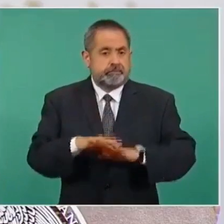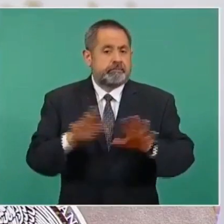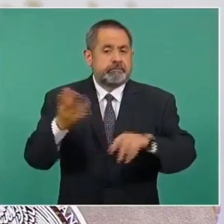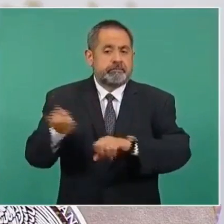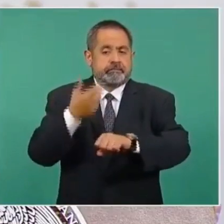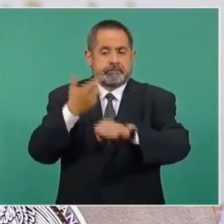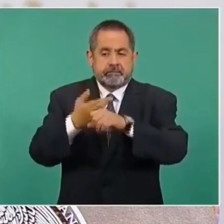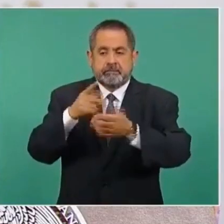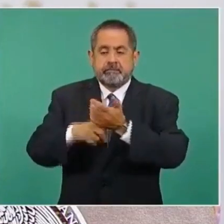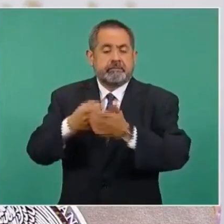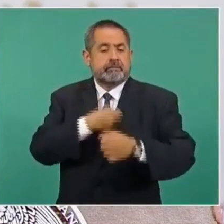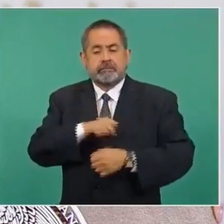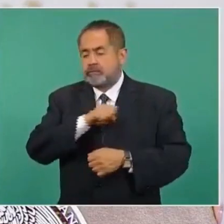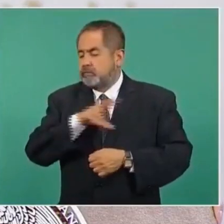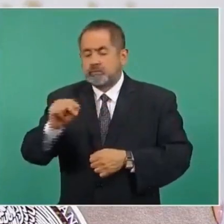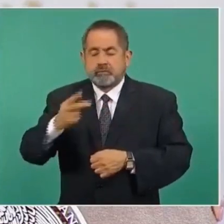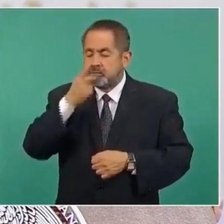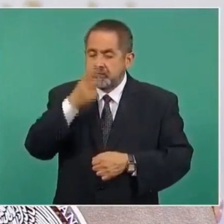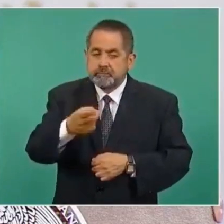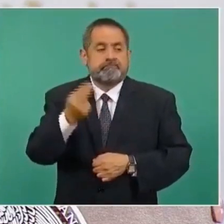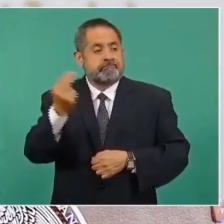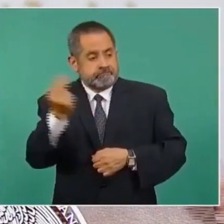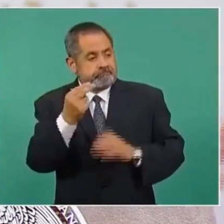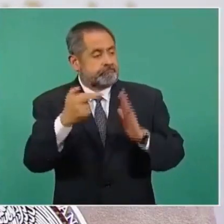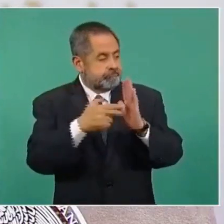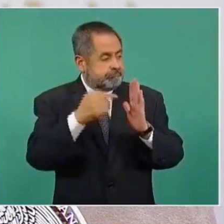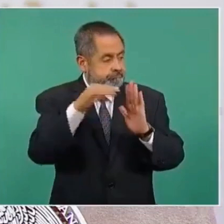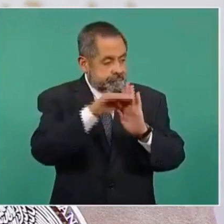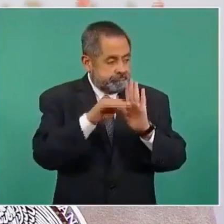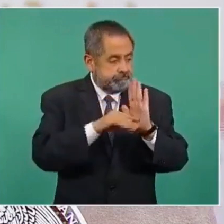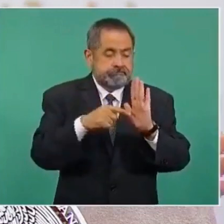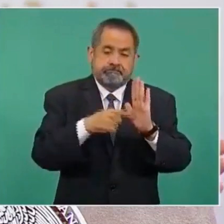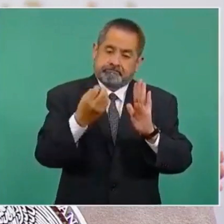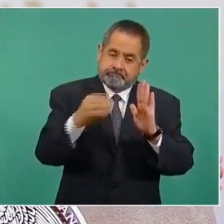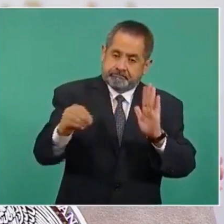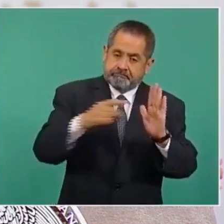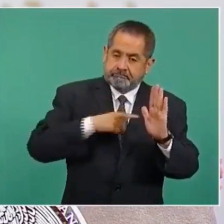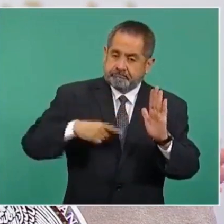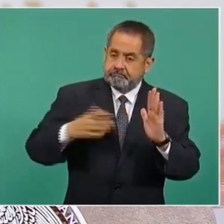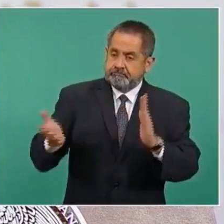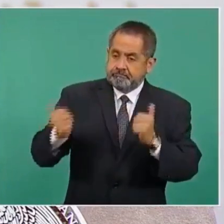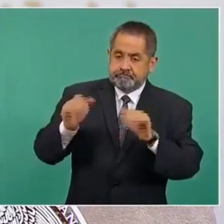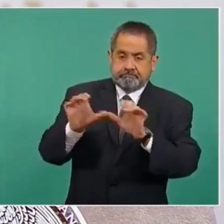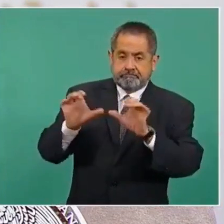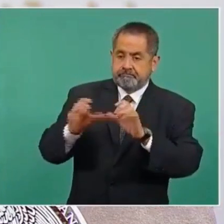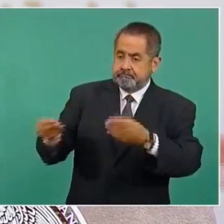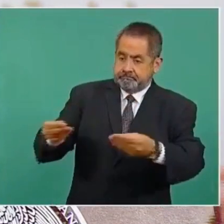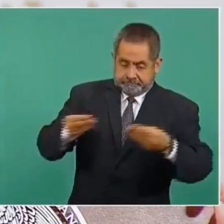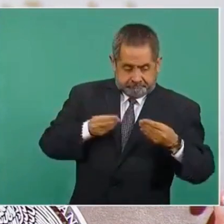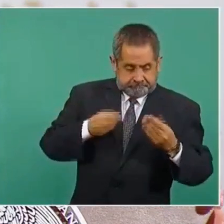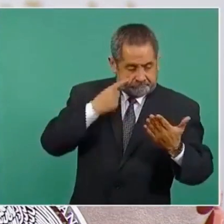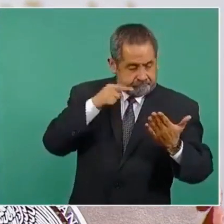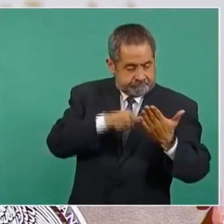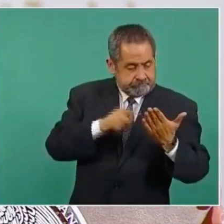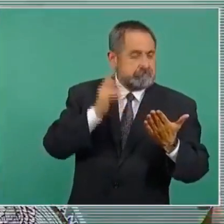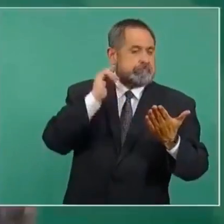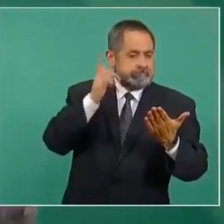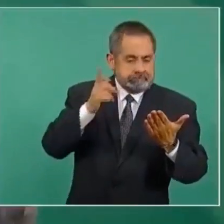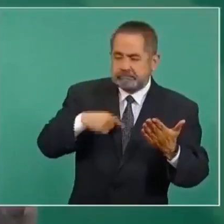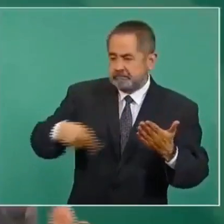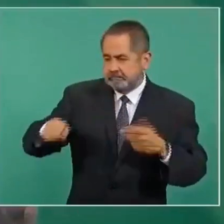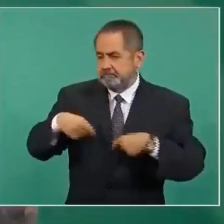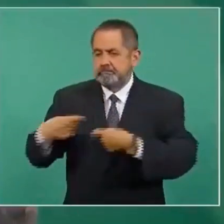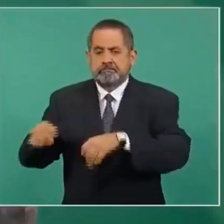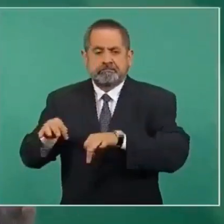Salud no ha establecido como requisito que se deba tener comprobación de vacunación para poder regresar al